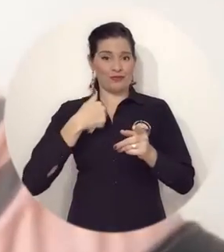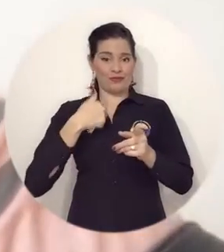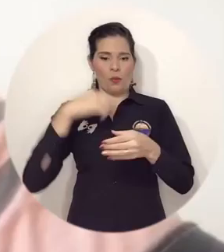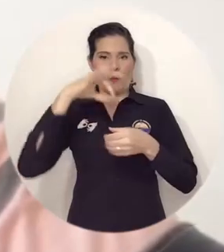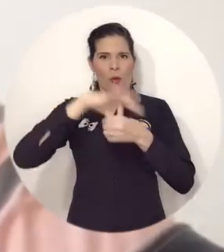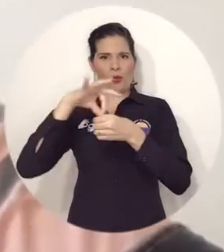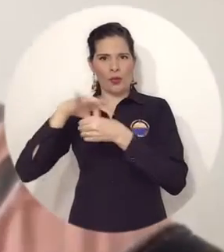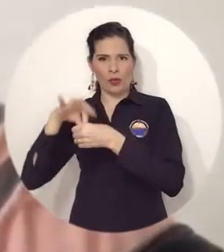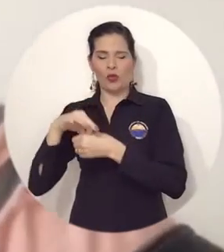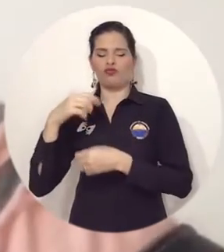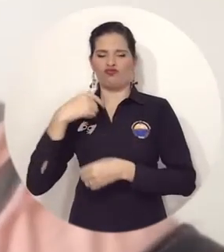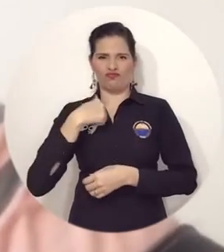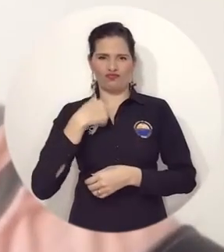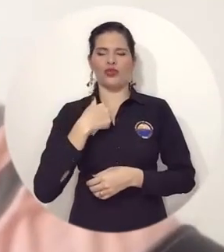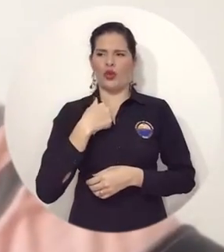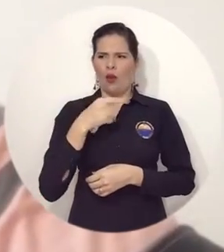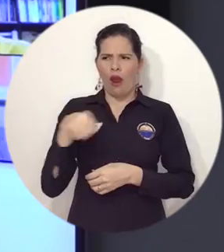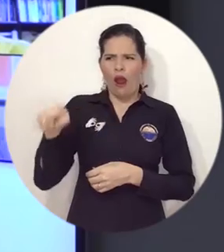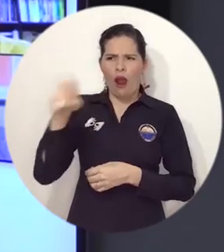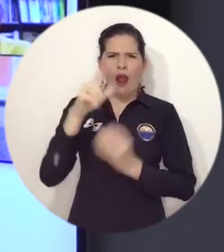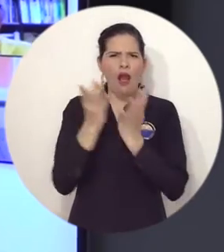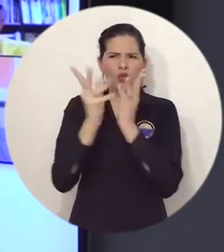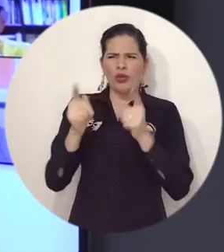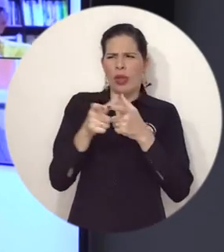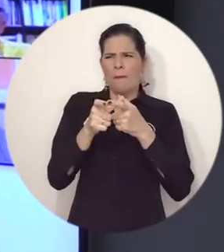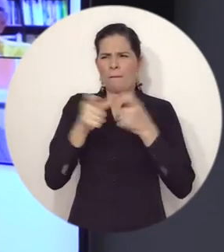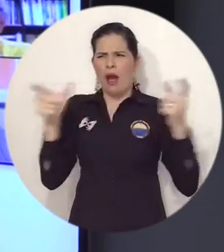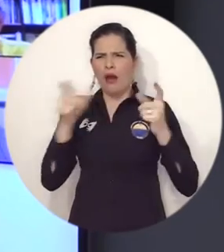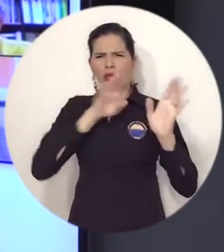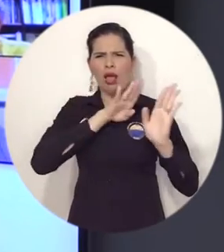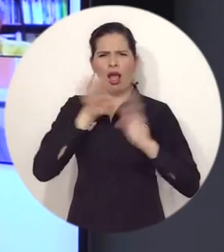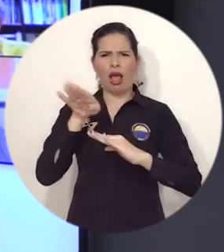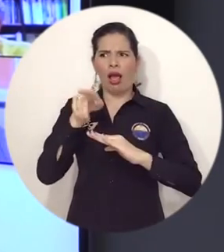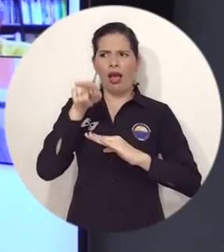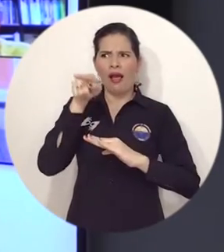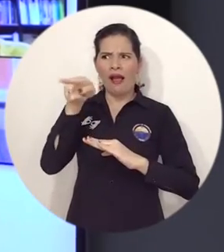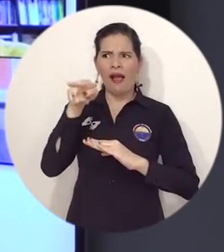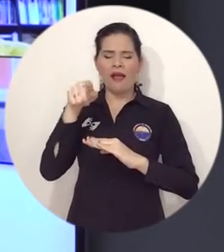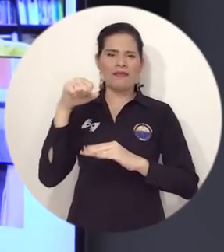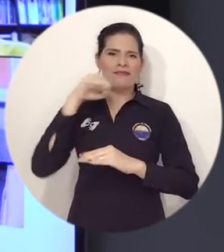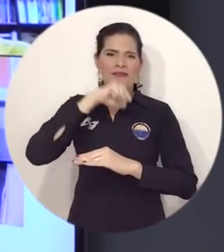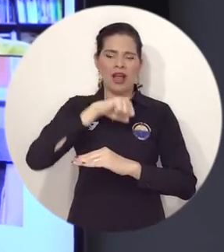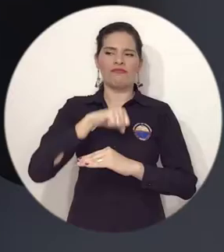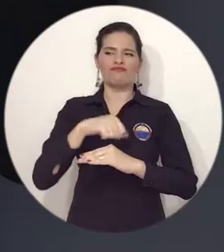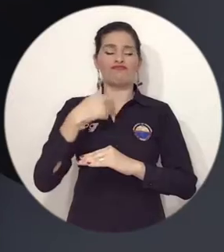estudiantes el día viernes en la consulta votaron de manera mayoritaria.